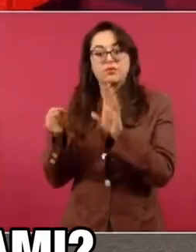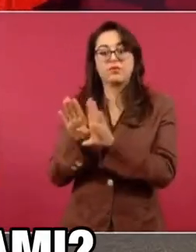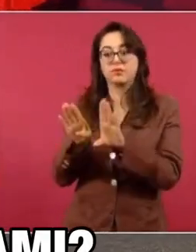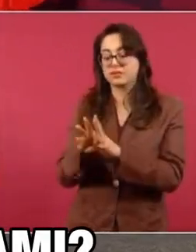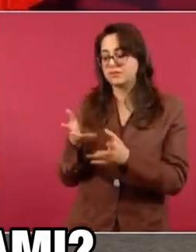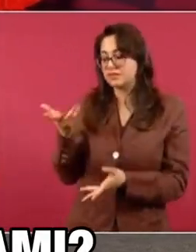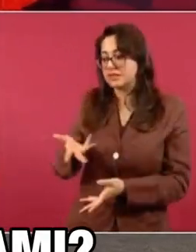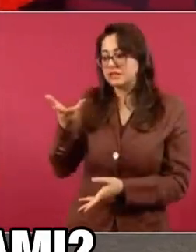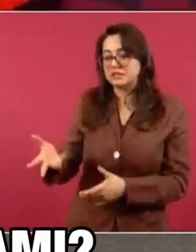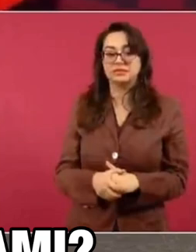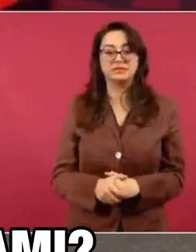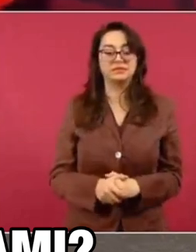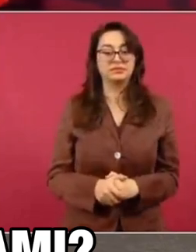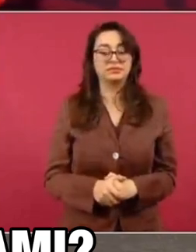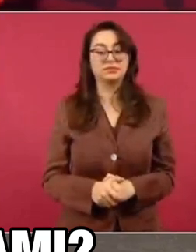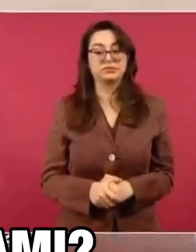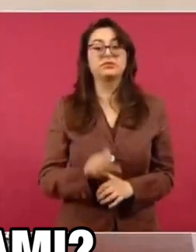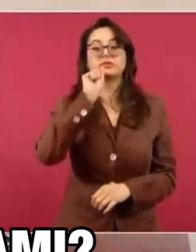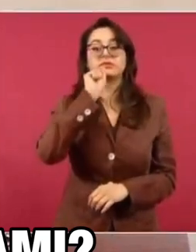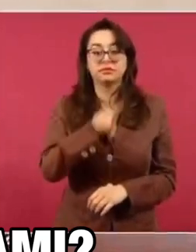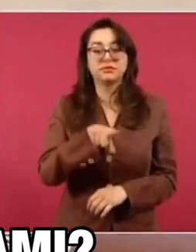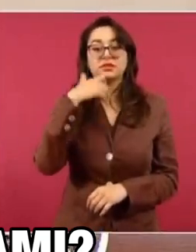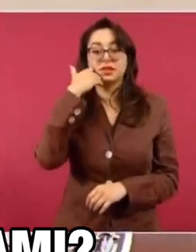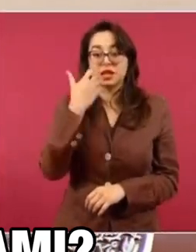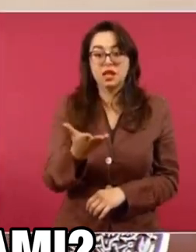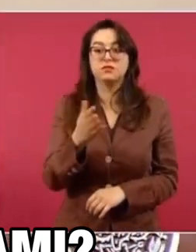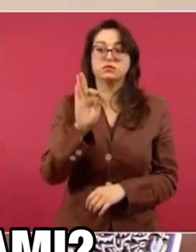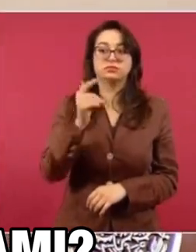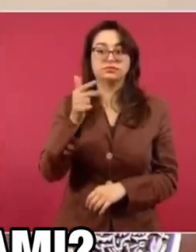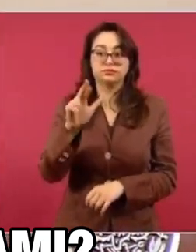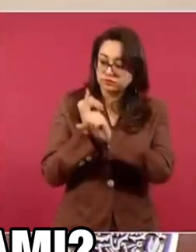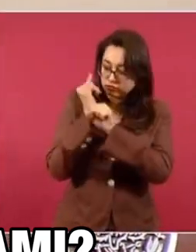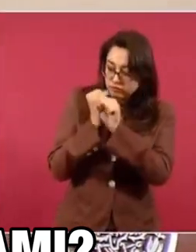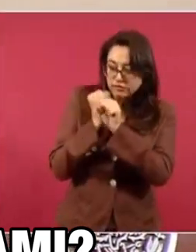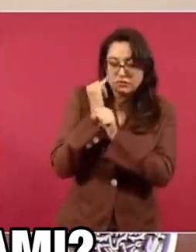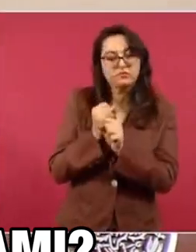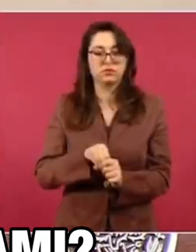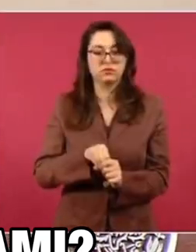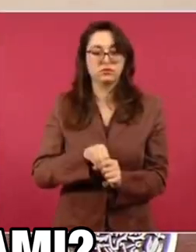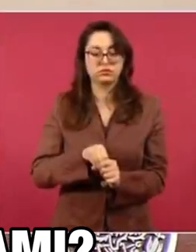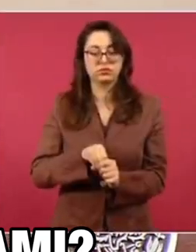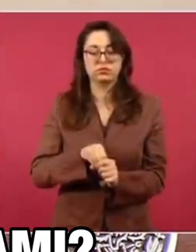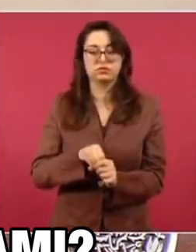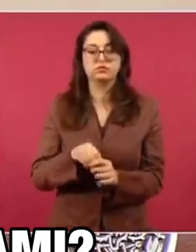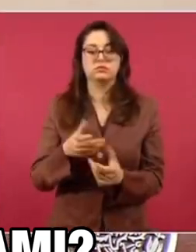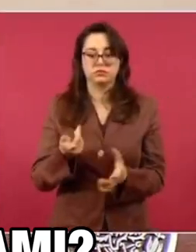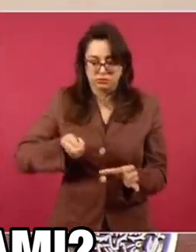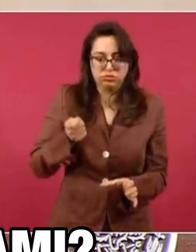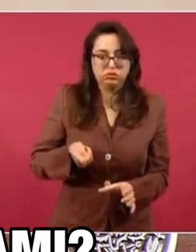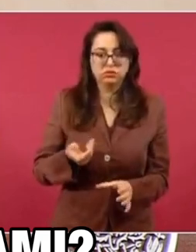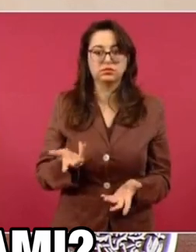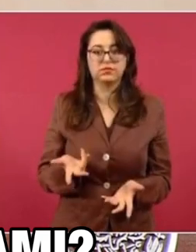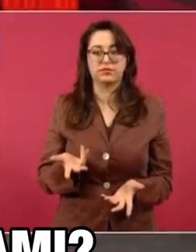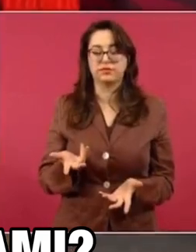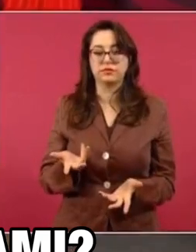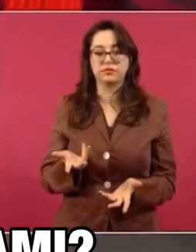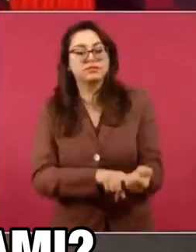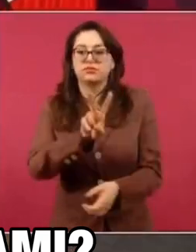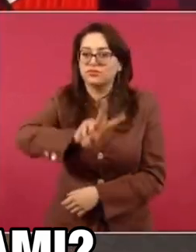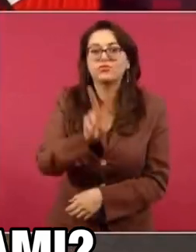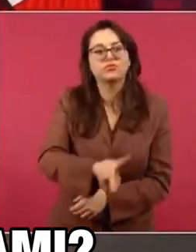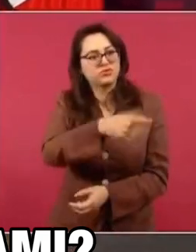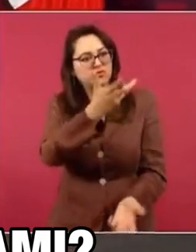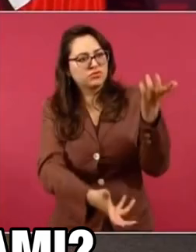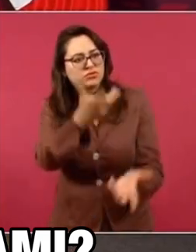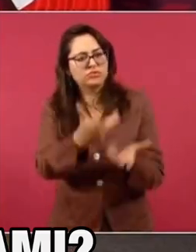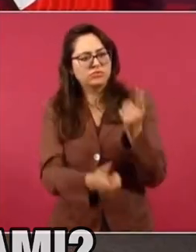Es que estamos viendo porque también queremos que concluya la investigación de la fiscalía y que se informe qué sucedió,